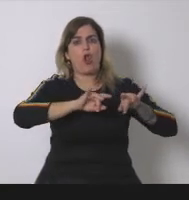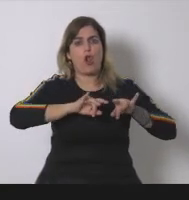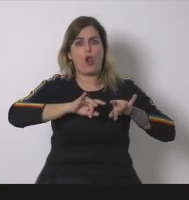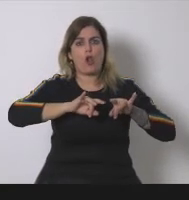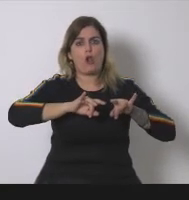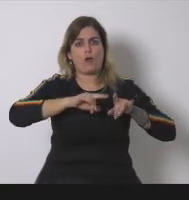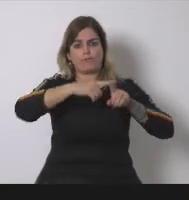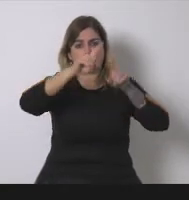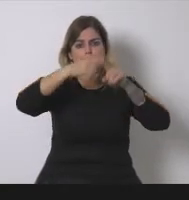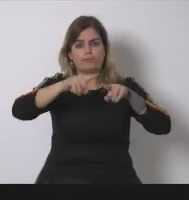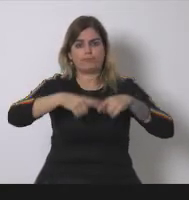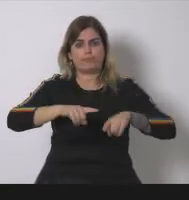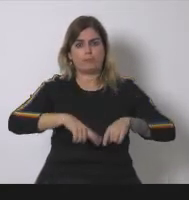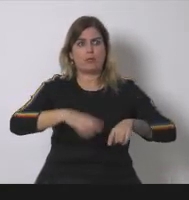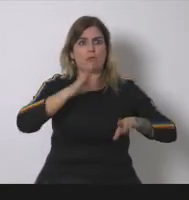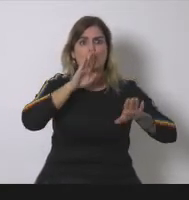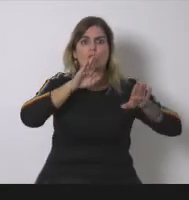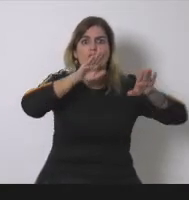para la instalación